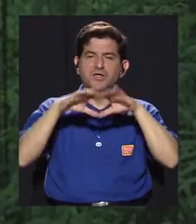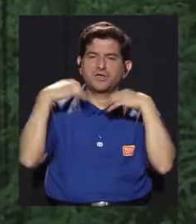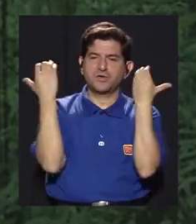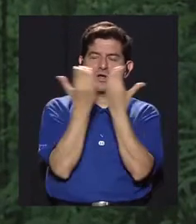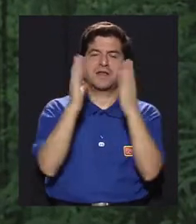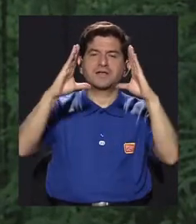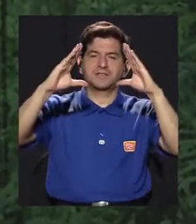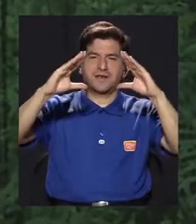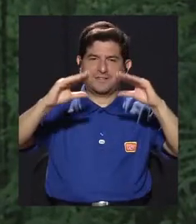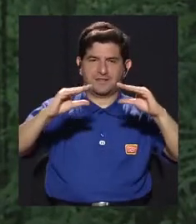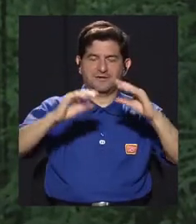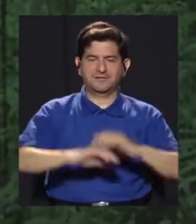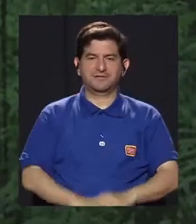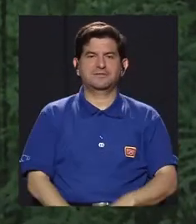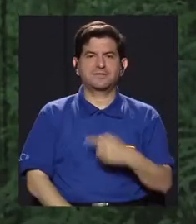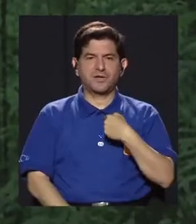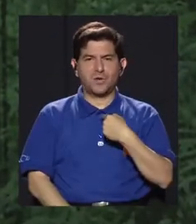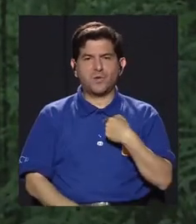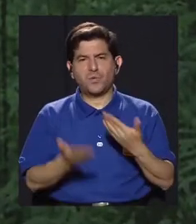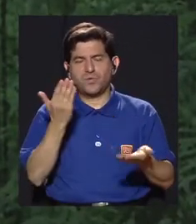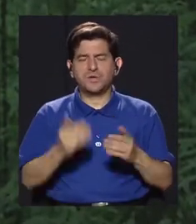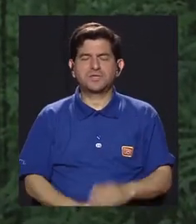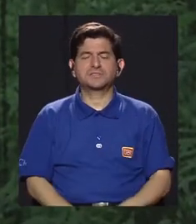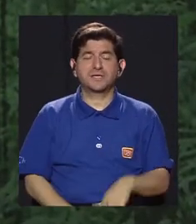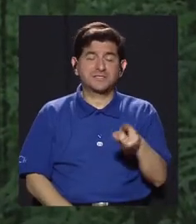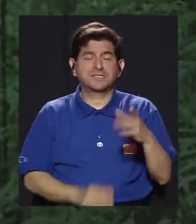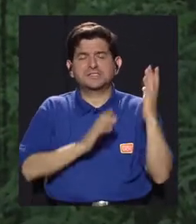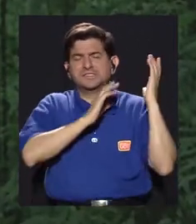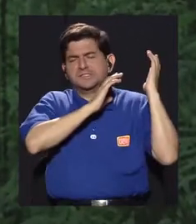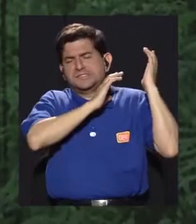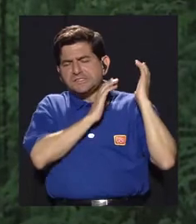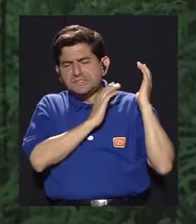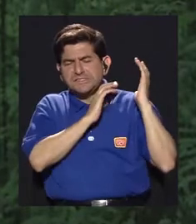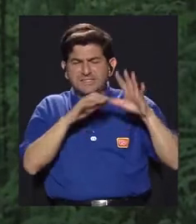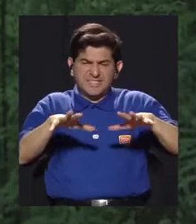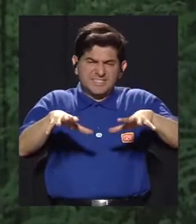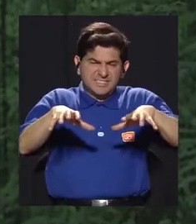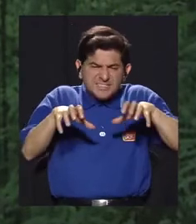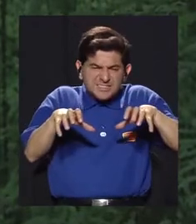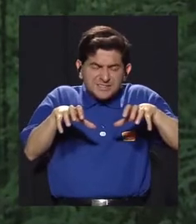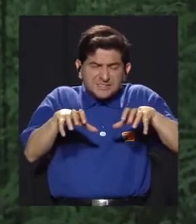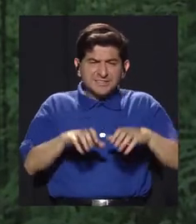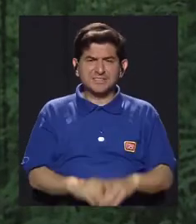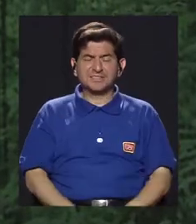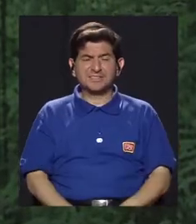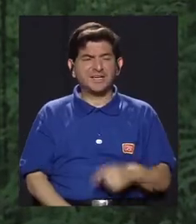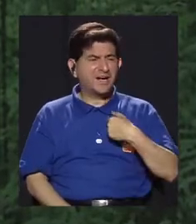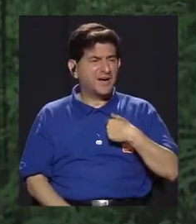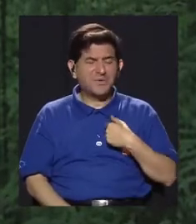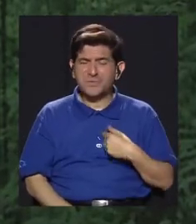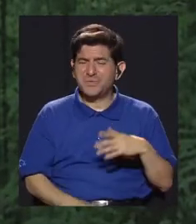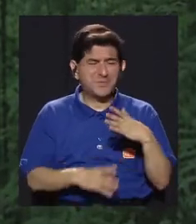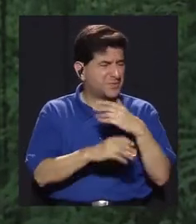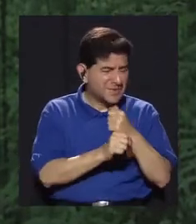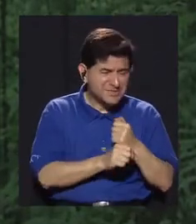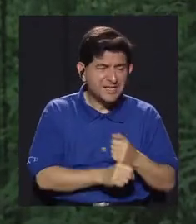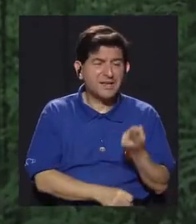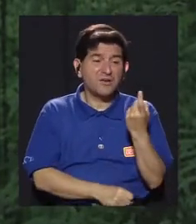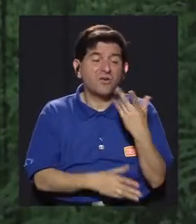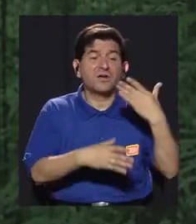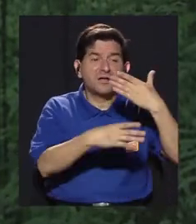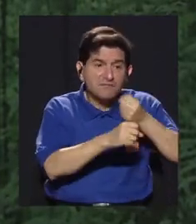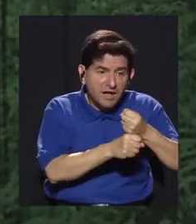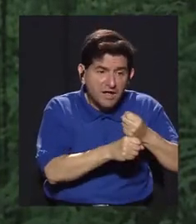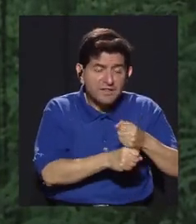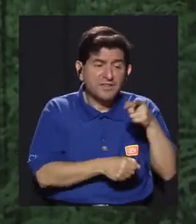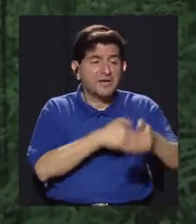y llegaba a la clase en las tardes. Entonces, uno viene como sobrecargado, el estrés, lo que no se hizo, lo que hay hacer